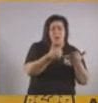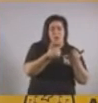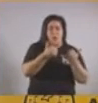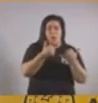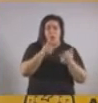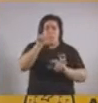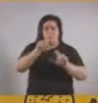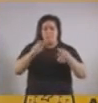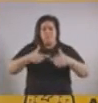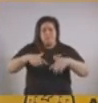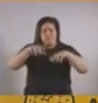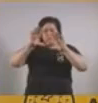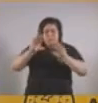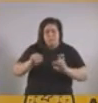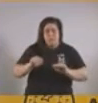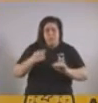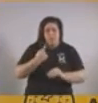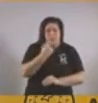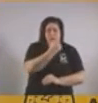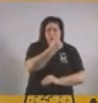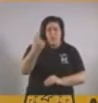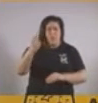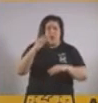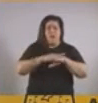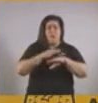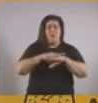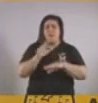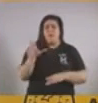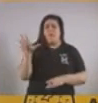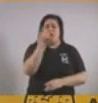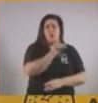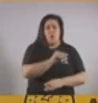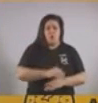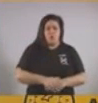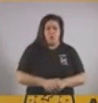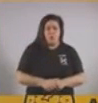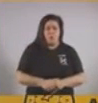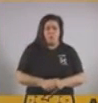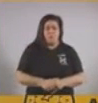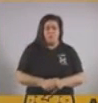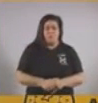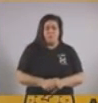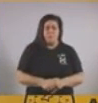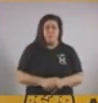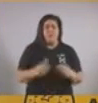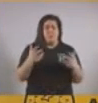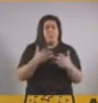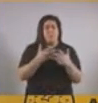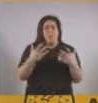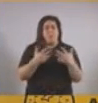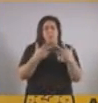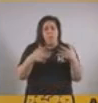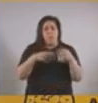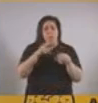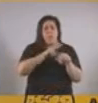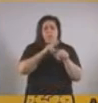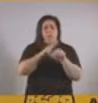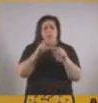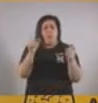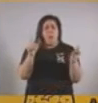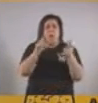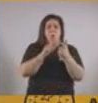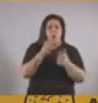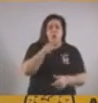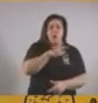bienestar integral de cada uno es responsabilidad de todos. Cada día que evitamos un encuentro social